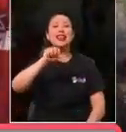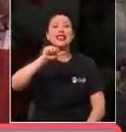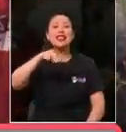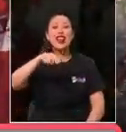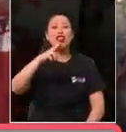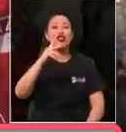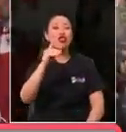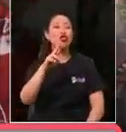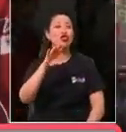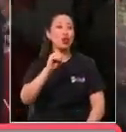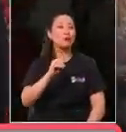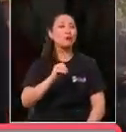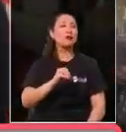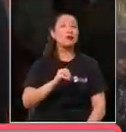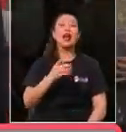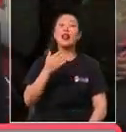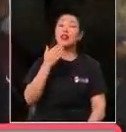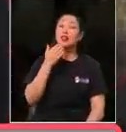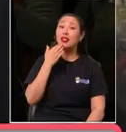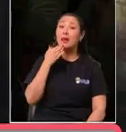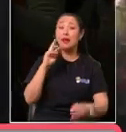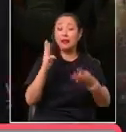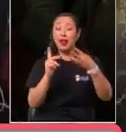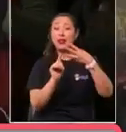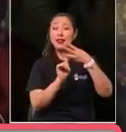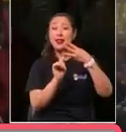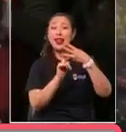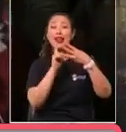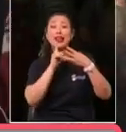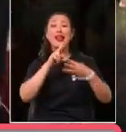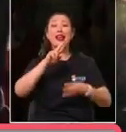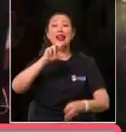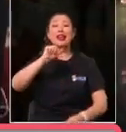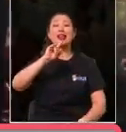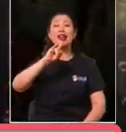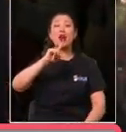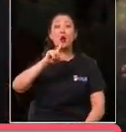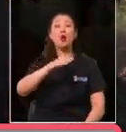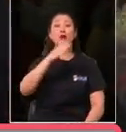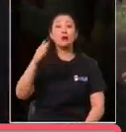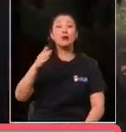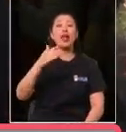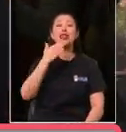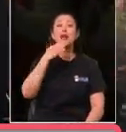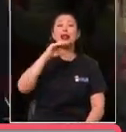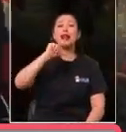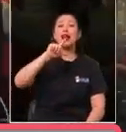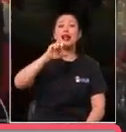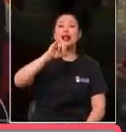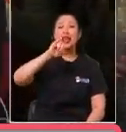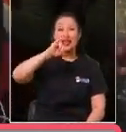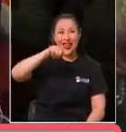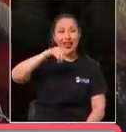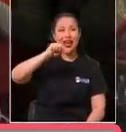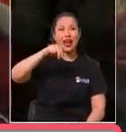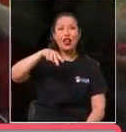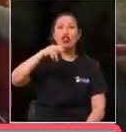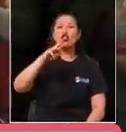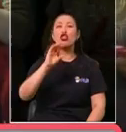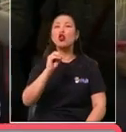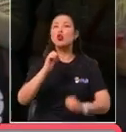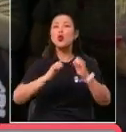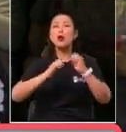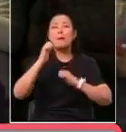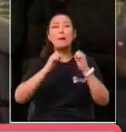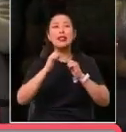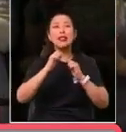a Tuning J.D.M. Arica. Y también estamos con Raúl Lombardi y Carla Jara, de Agro Piemonte. Cuéntenos